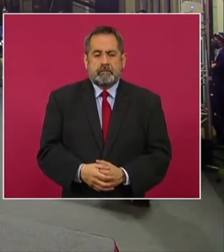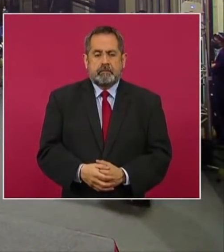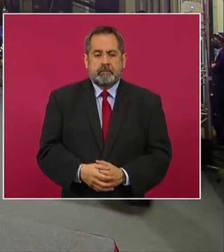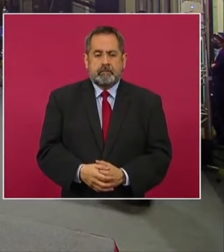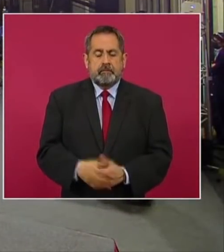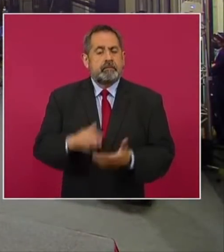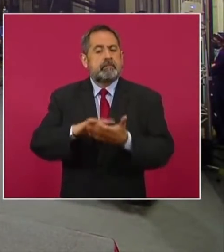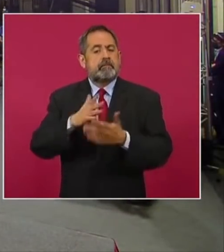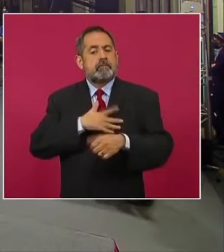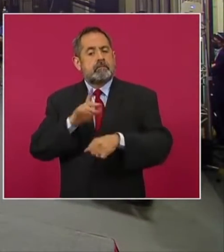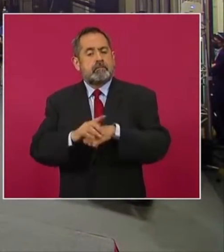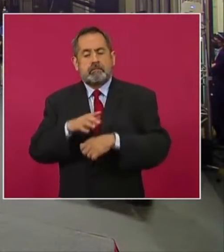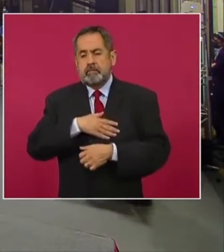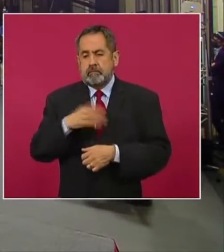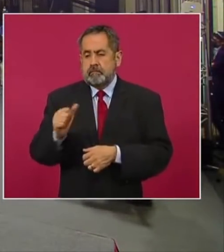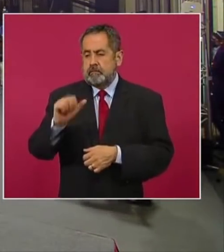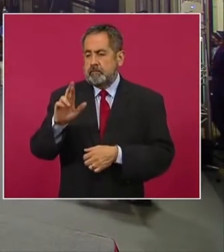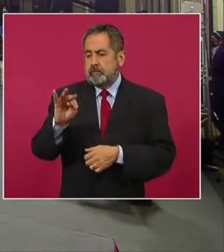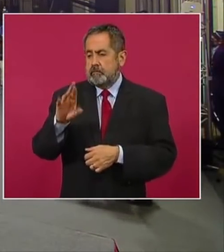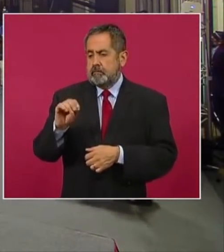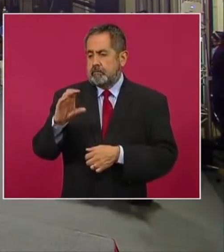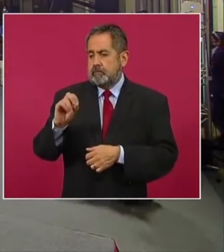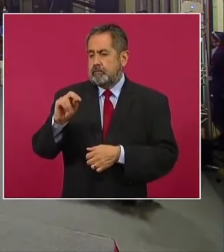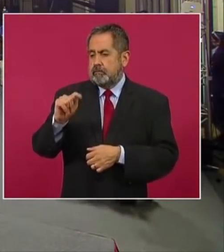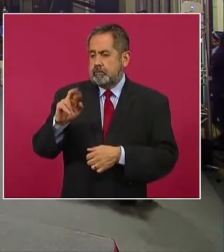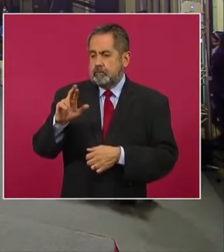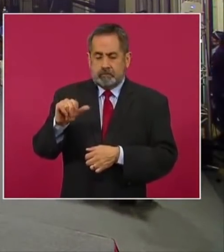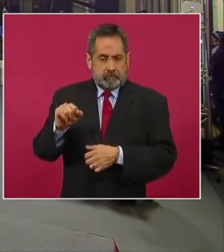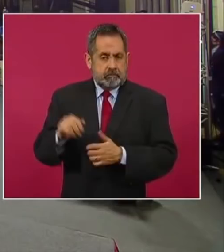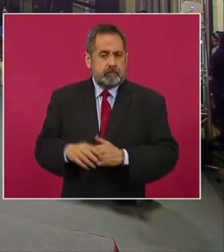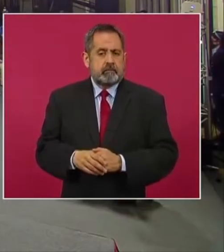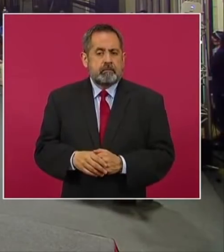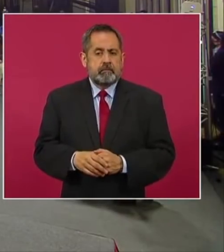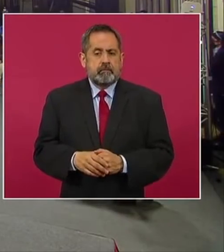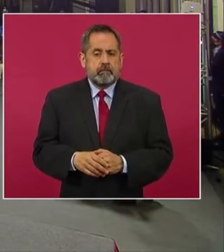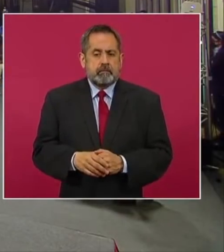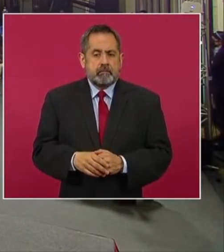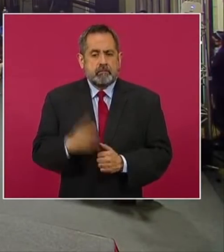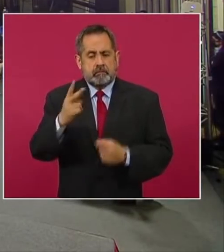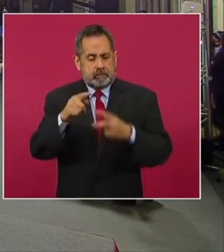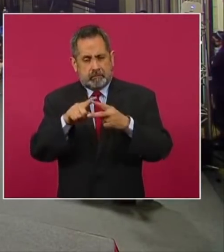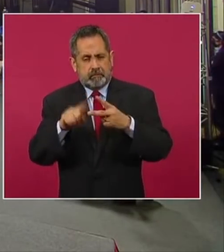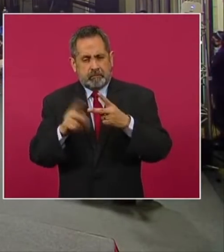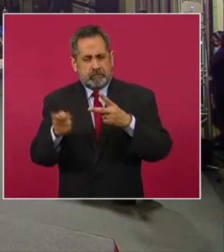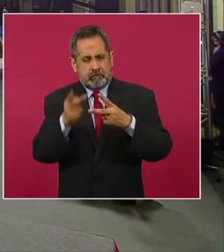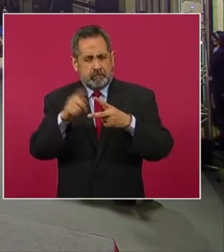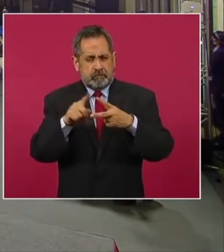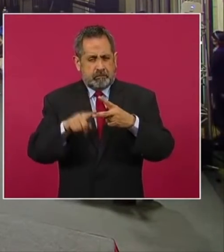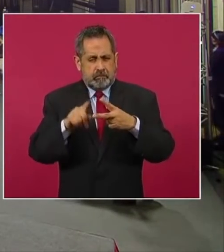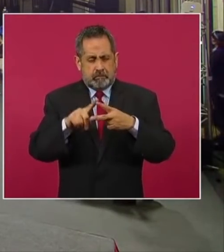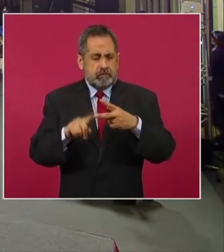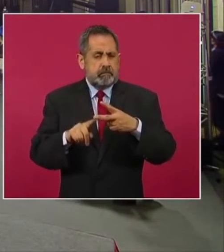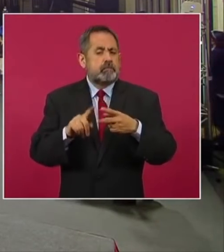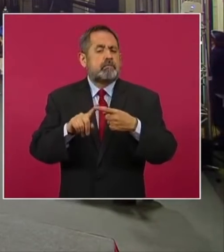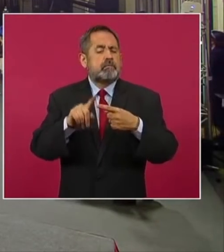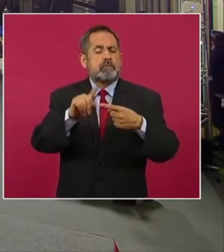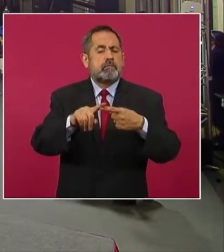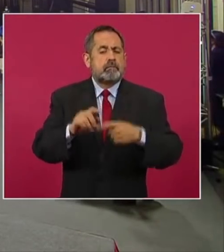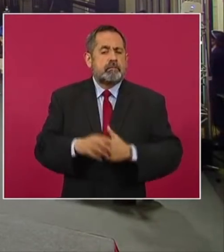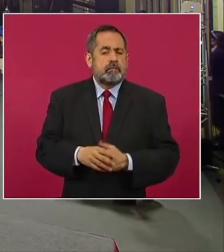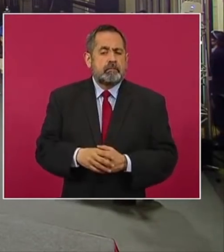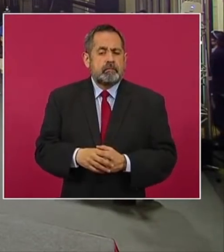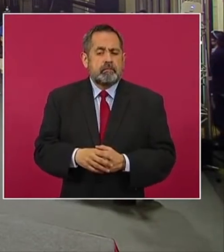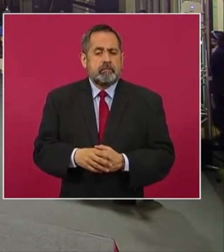Gracias, buenos días. Arturo Contreras, Arturo Contreras de Pie de Página. Un par de preguntas. Ayer, bueno,